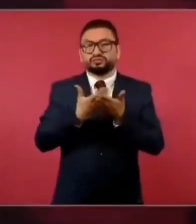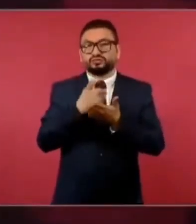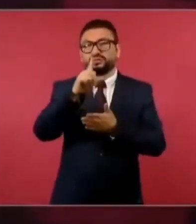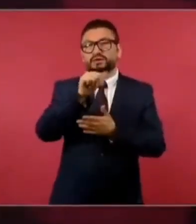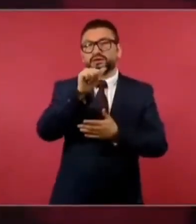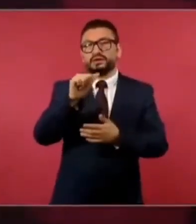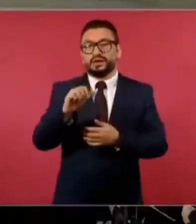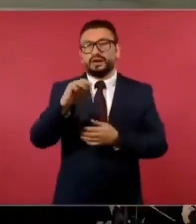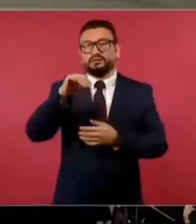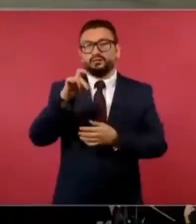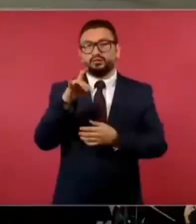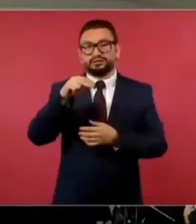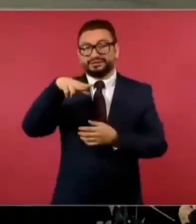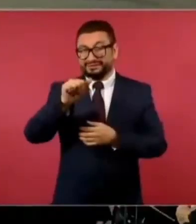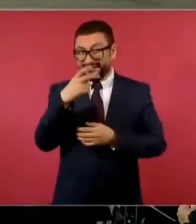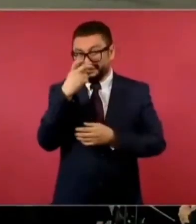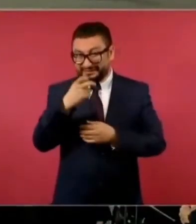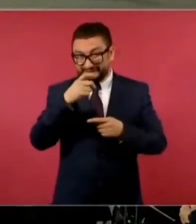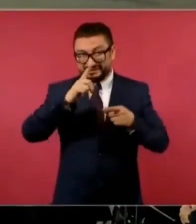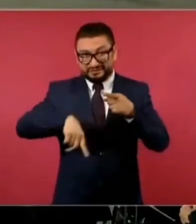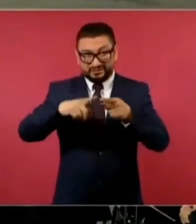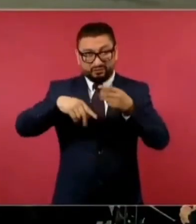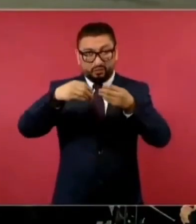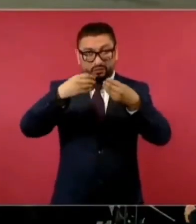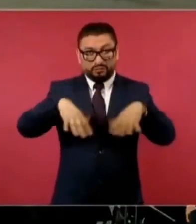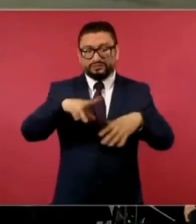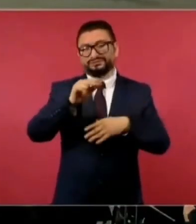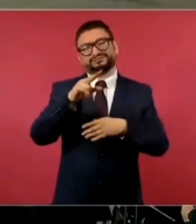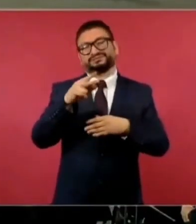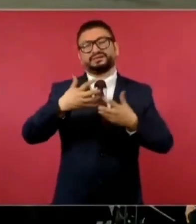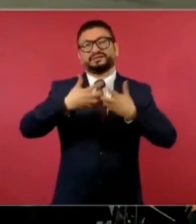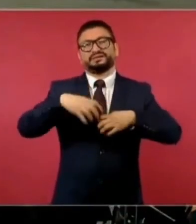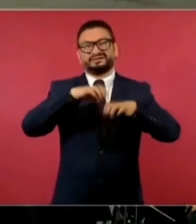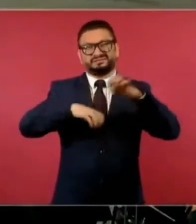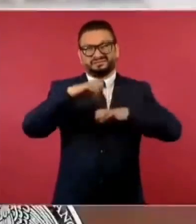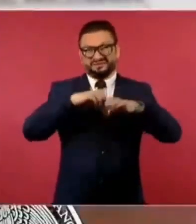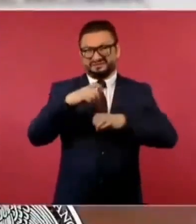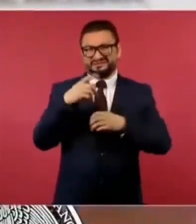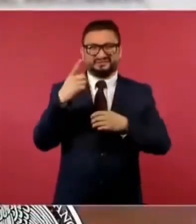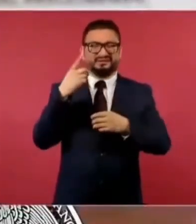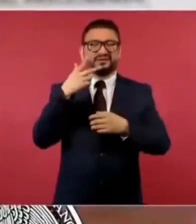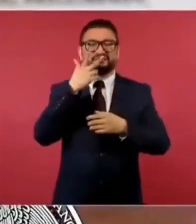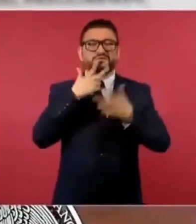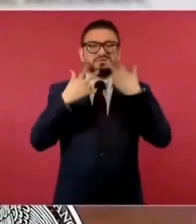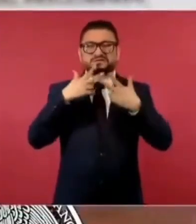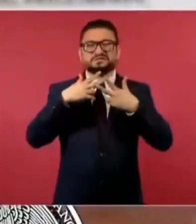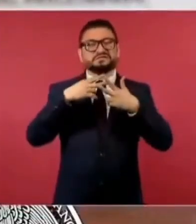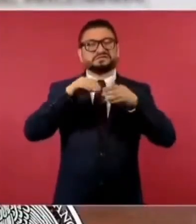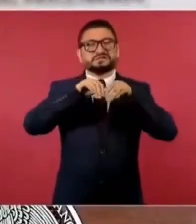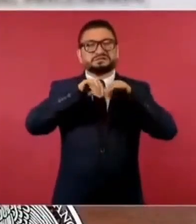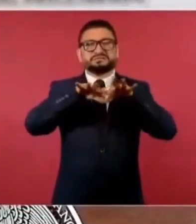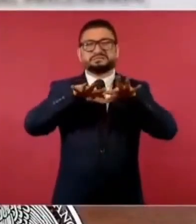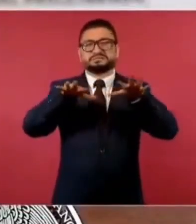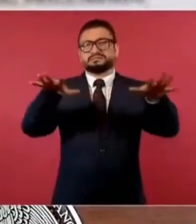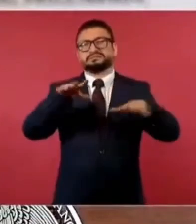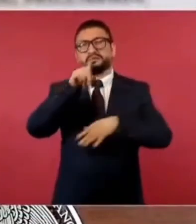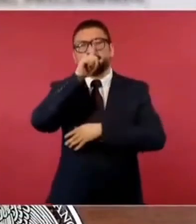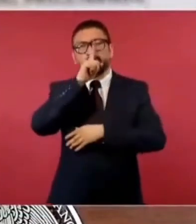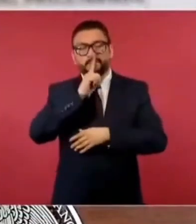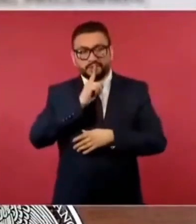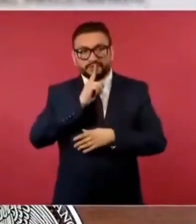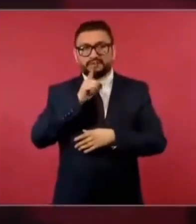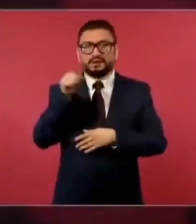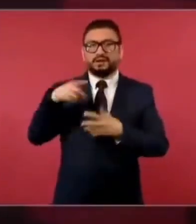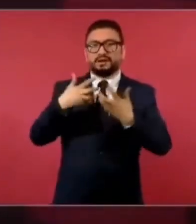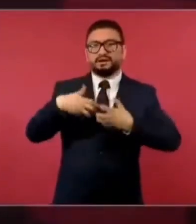Esto es falso. La empresa, ante el ruido que generó esta suposición, esta difusión de esta mentira,